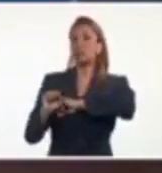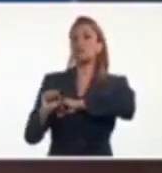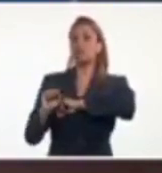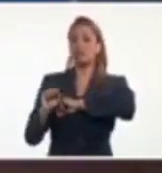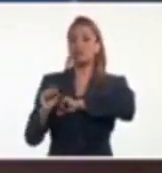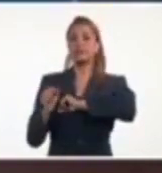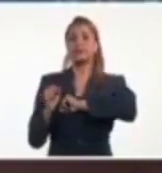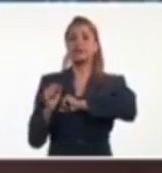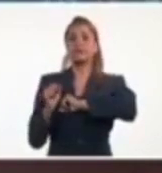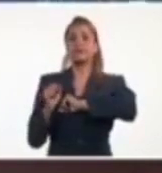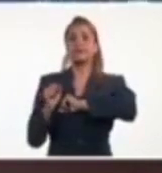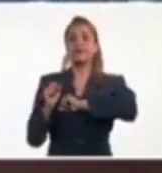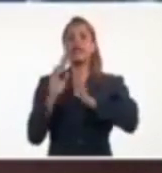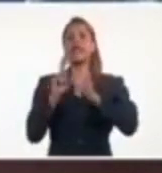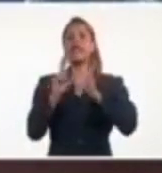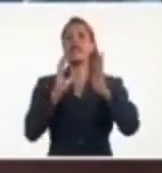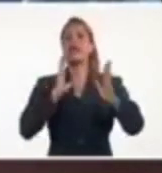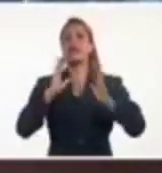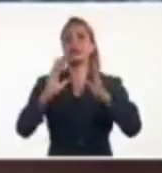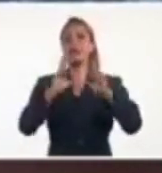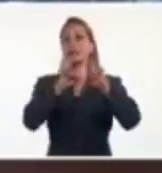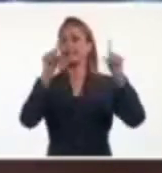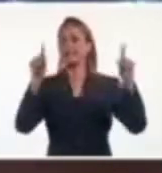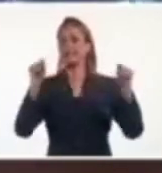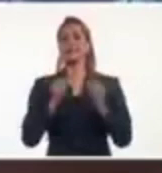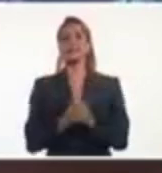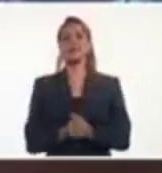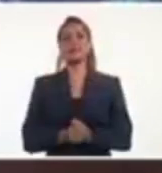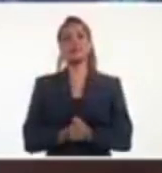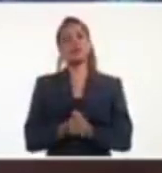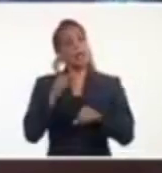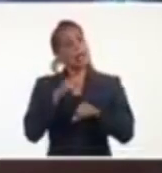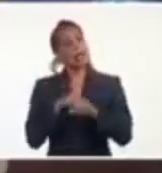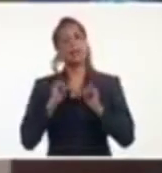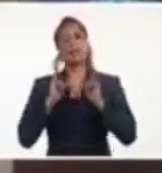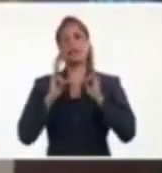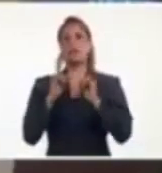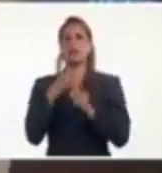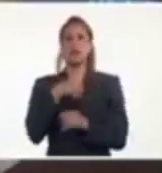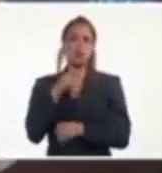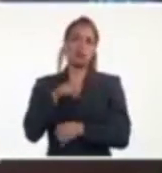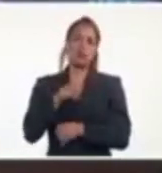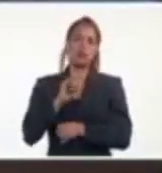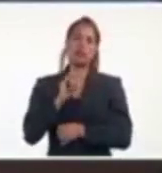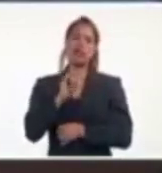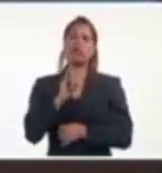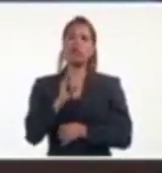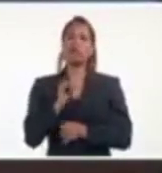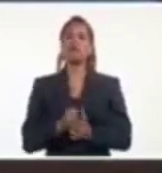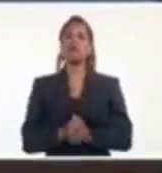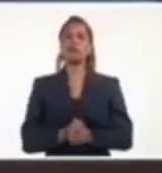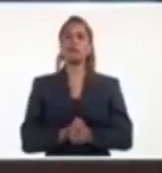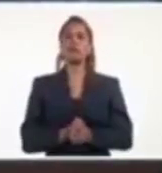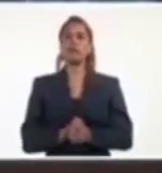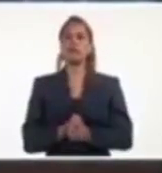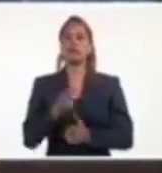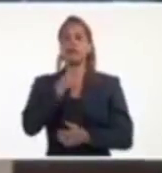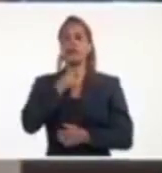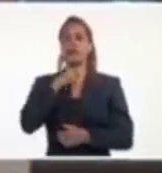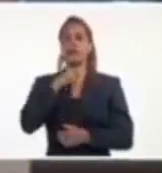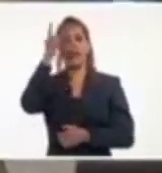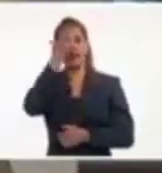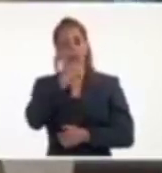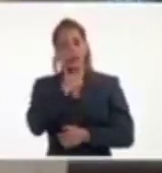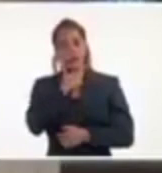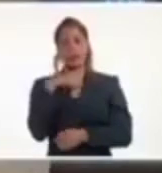de la región central de Cuba. Así que esta es la información que tenemos para ustedes acerca de Elsa, una